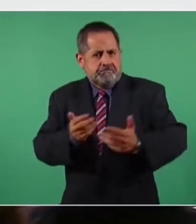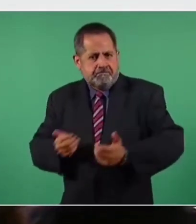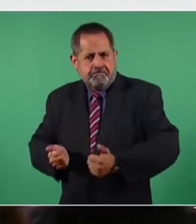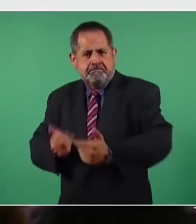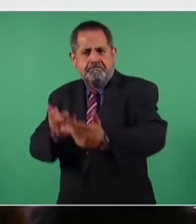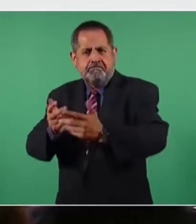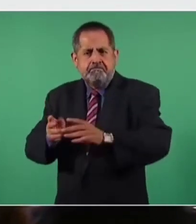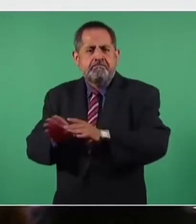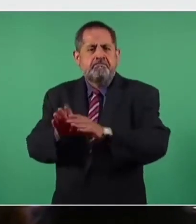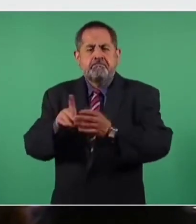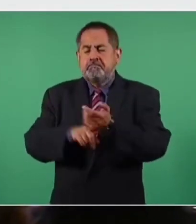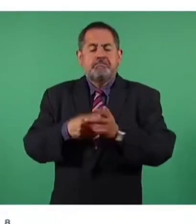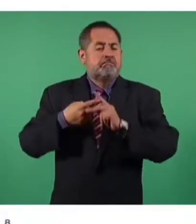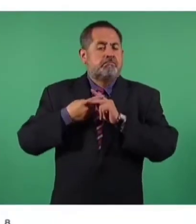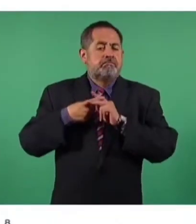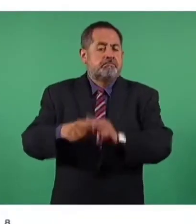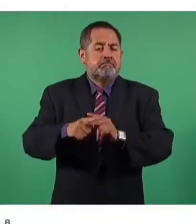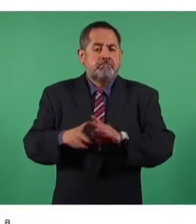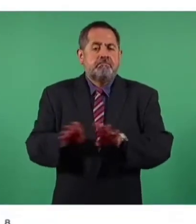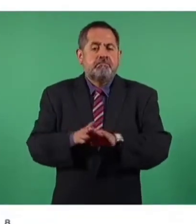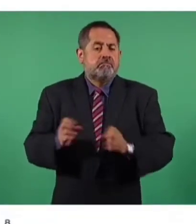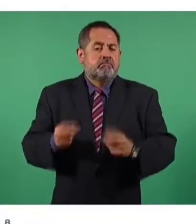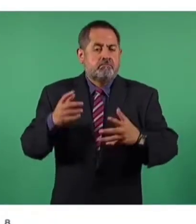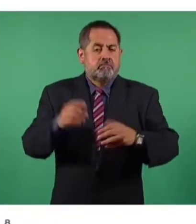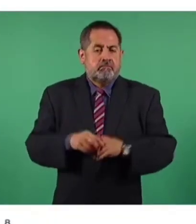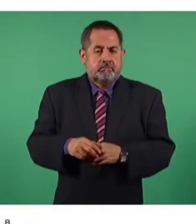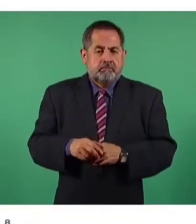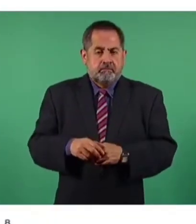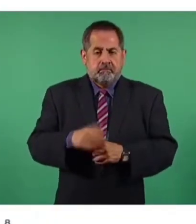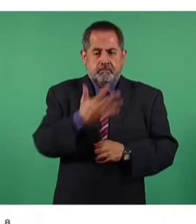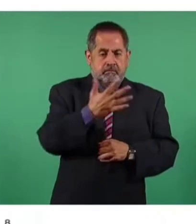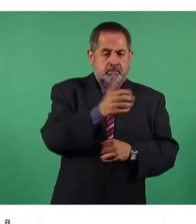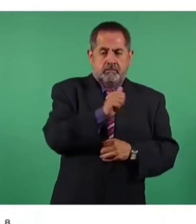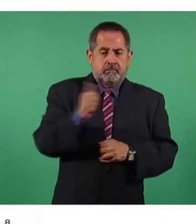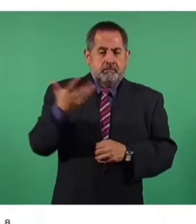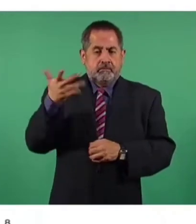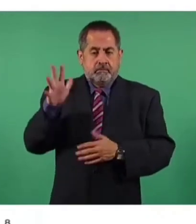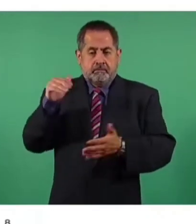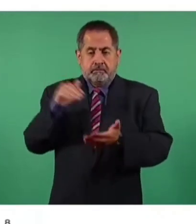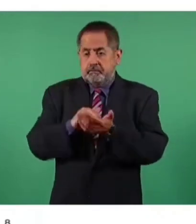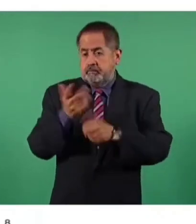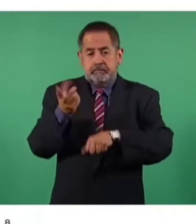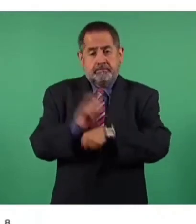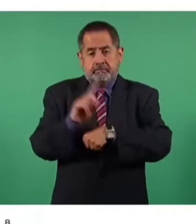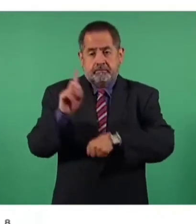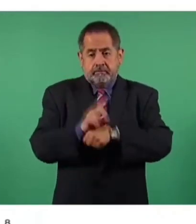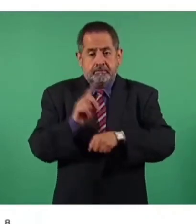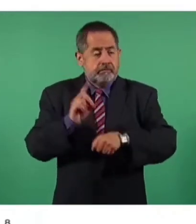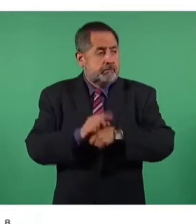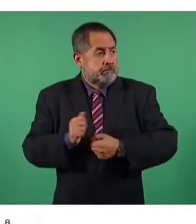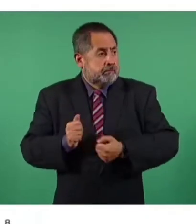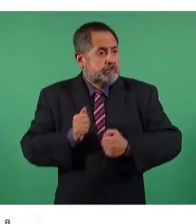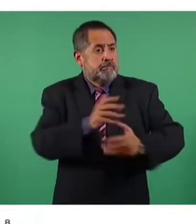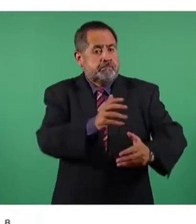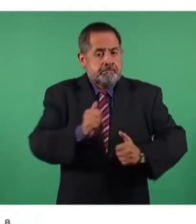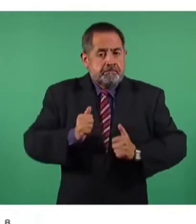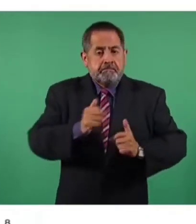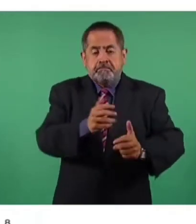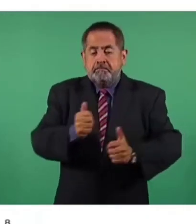iniciamos con una capacidad de entre 5 y 10 mil barriles diarios, en cilindros,